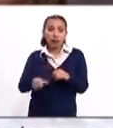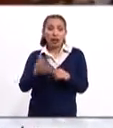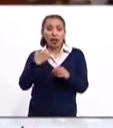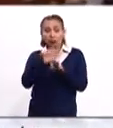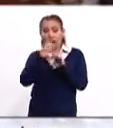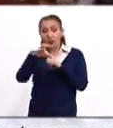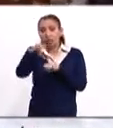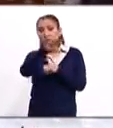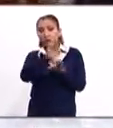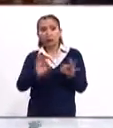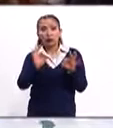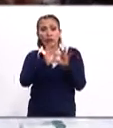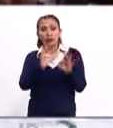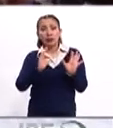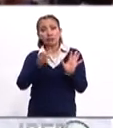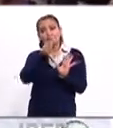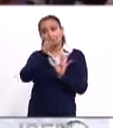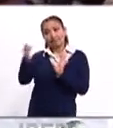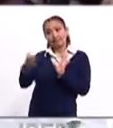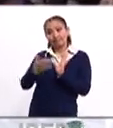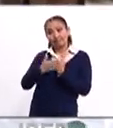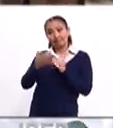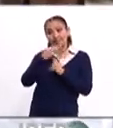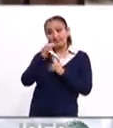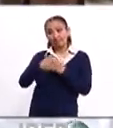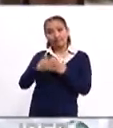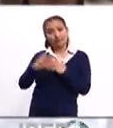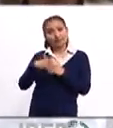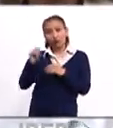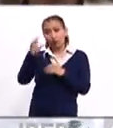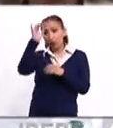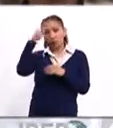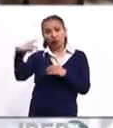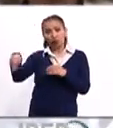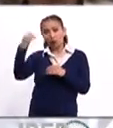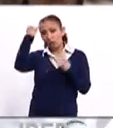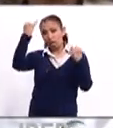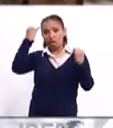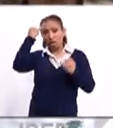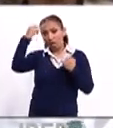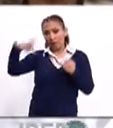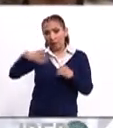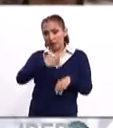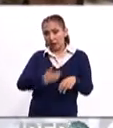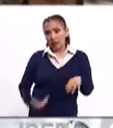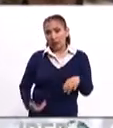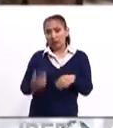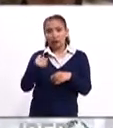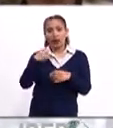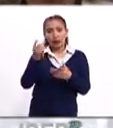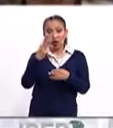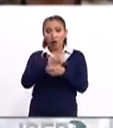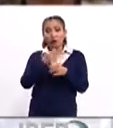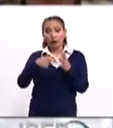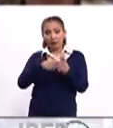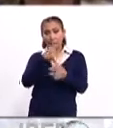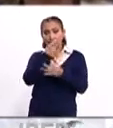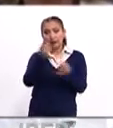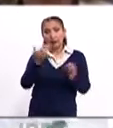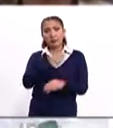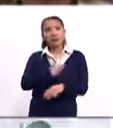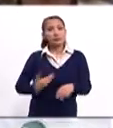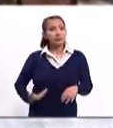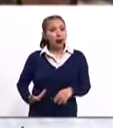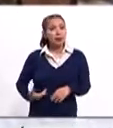juegan un papel importante y se está mandando un mensaje de que no están de acuerdo con la decisión del presidente. De hecho, esta es la cuarta vez que declara el